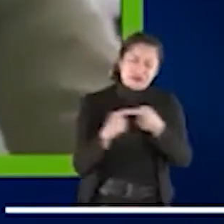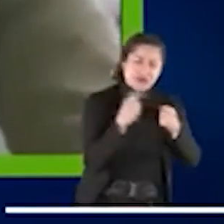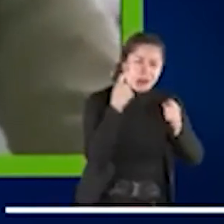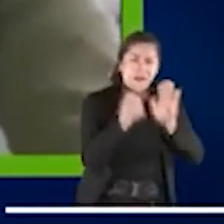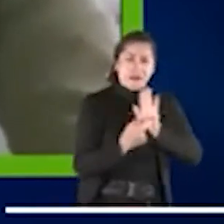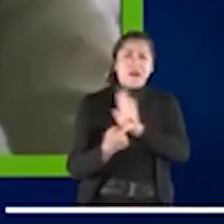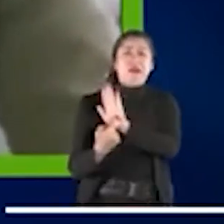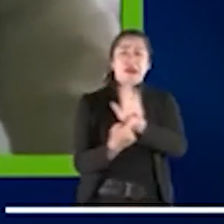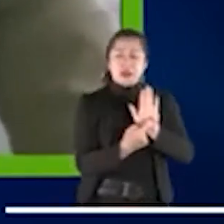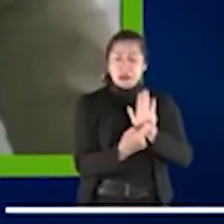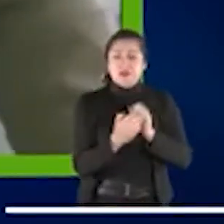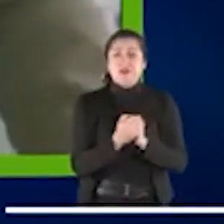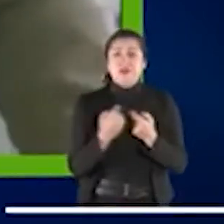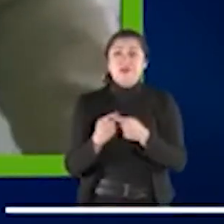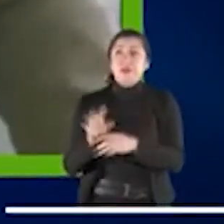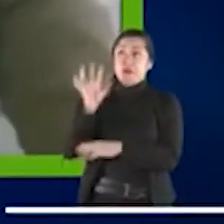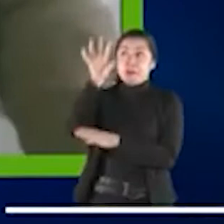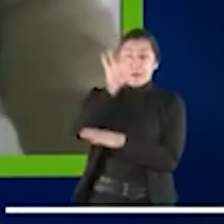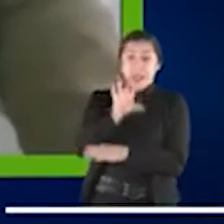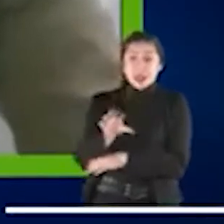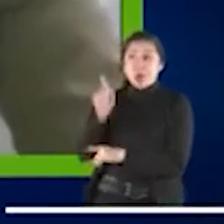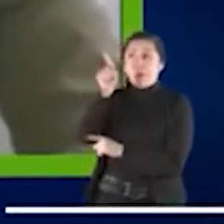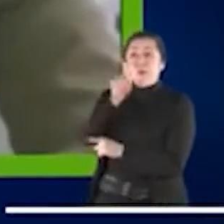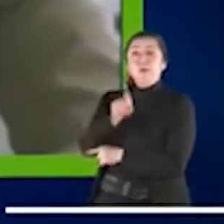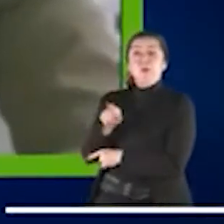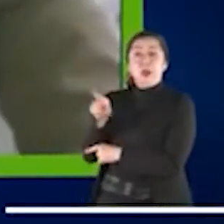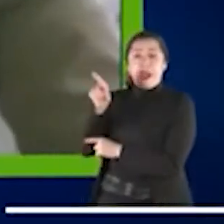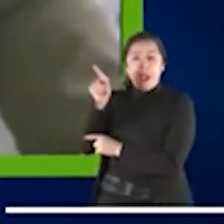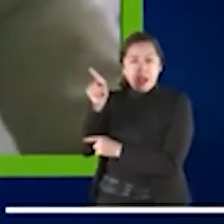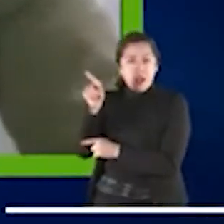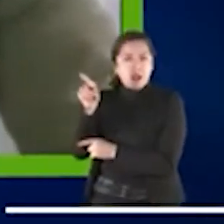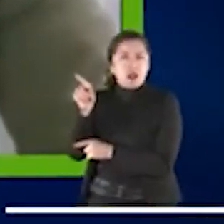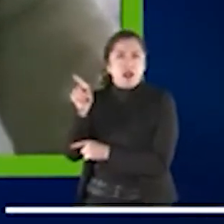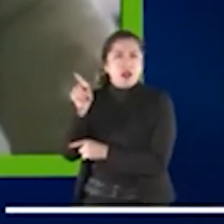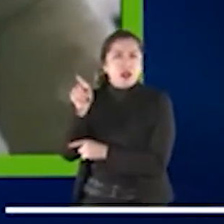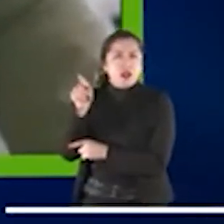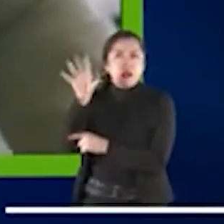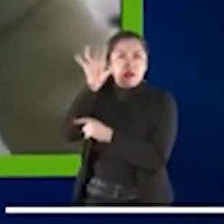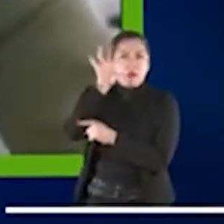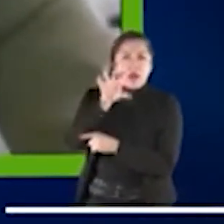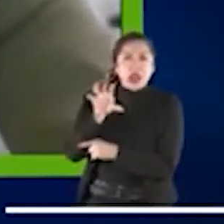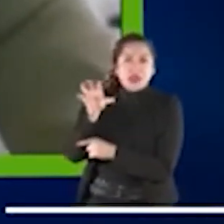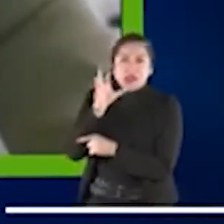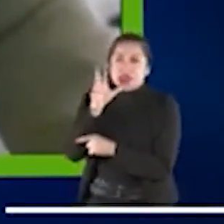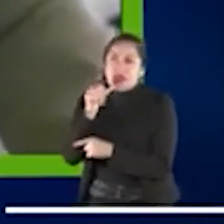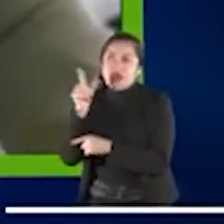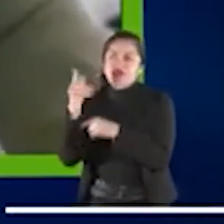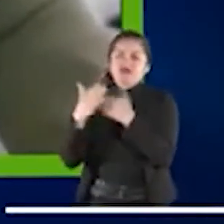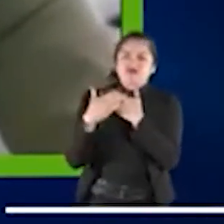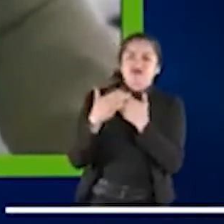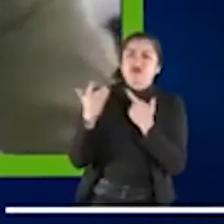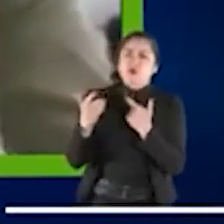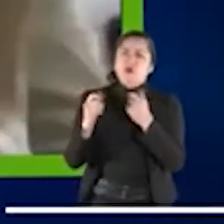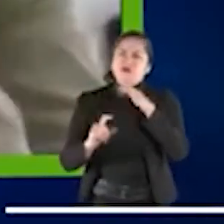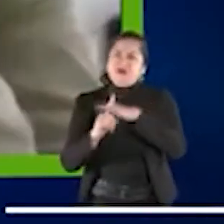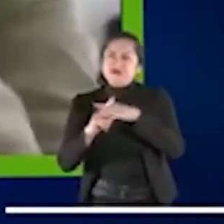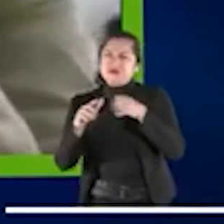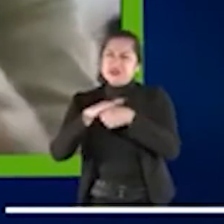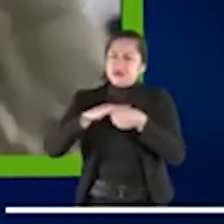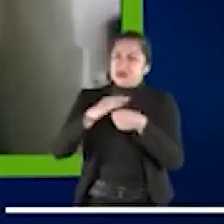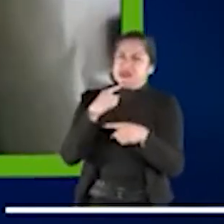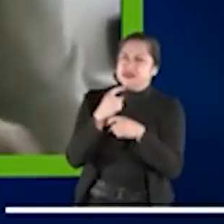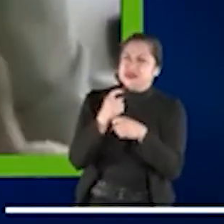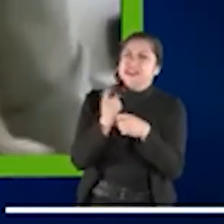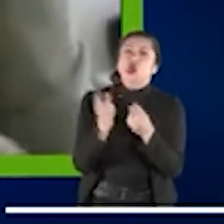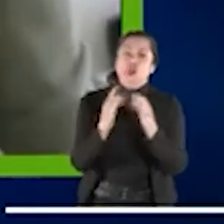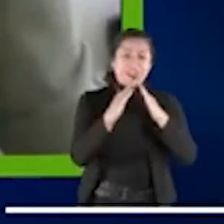que ha habido países donde, con carácter general, no se han producido grandes revueltas ni grandes conflictos en el interior